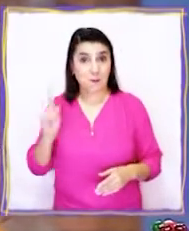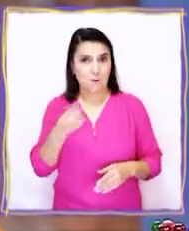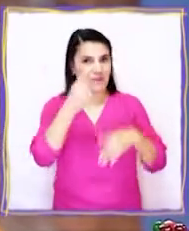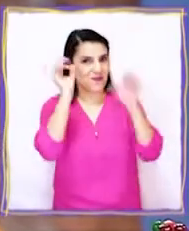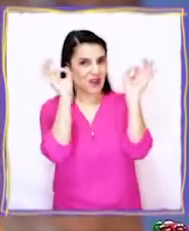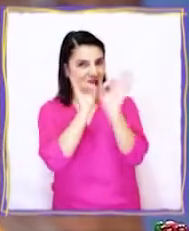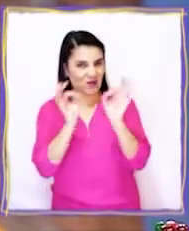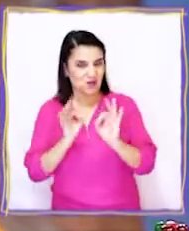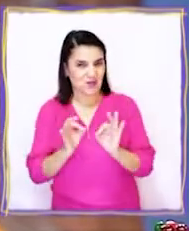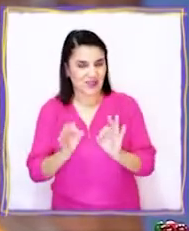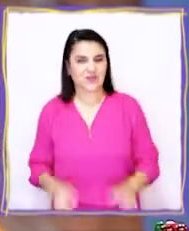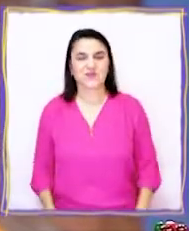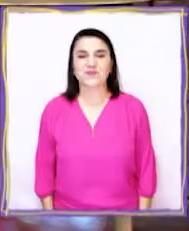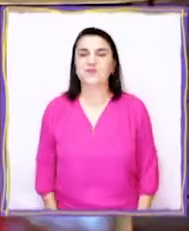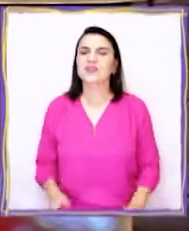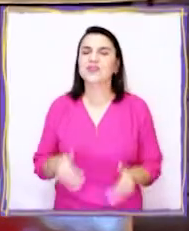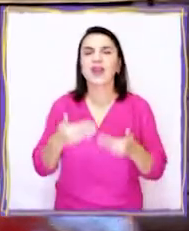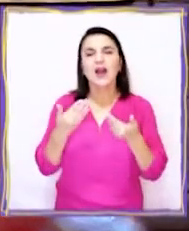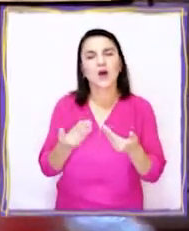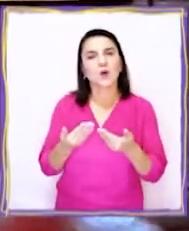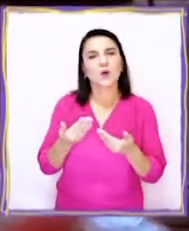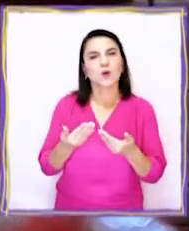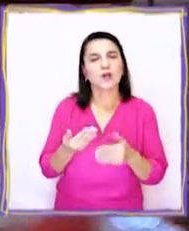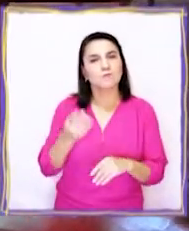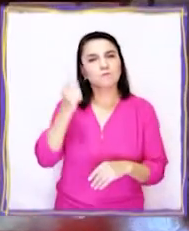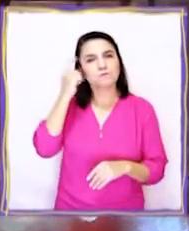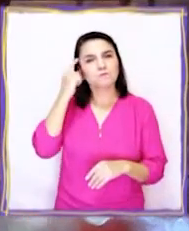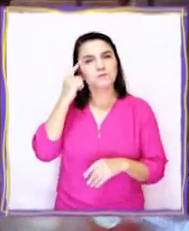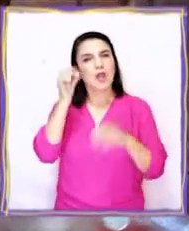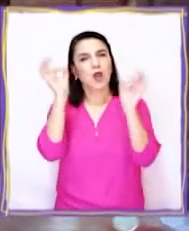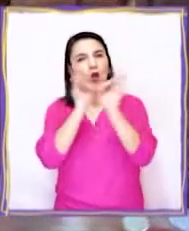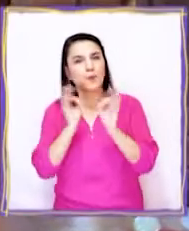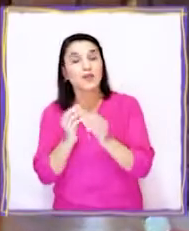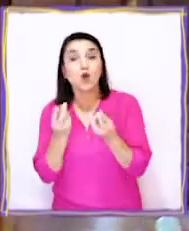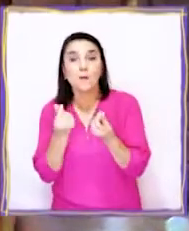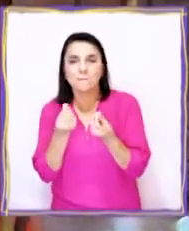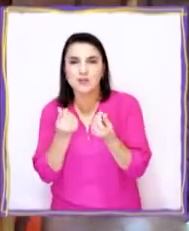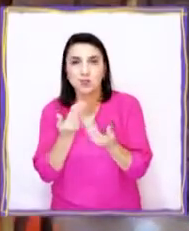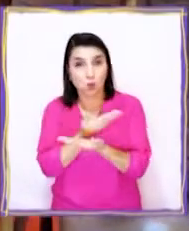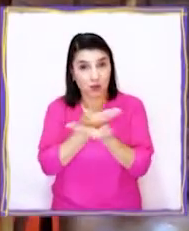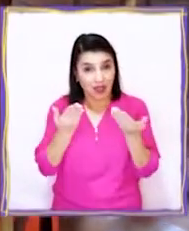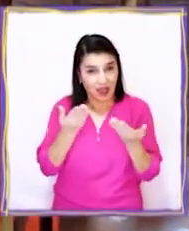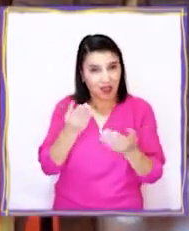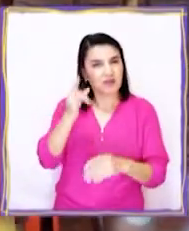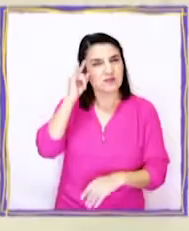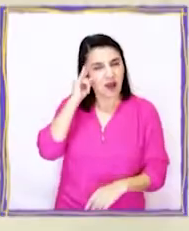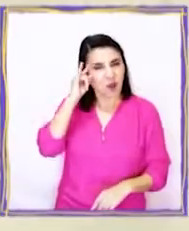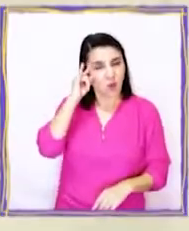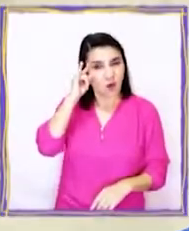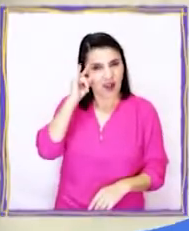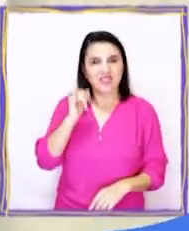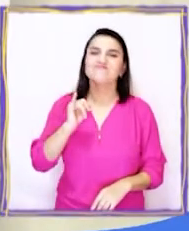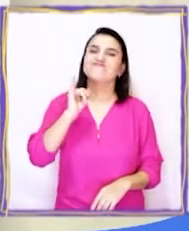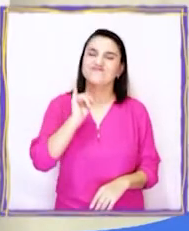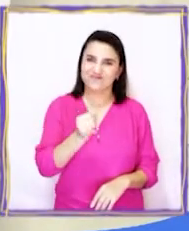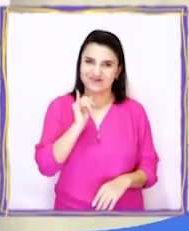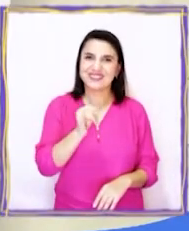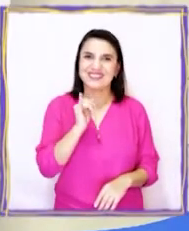nuestro primer argumento. Ahora vamos con el argumento del precio. ¿Se acuerdan que lo vimos?